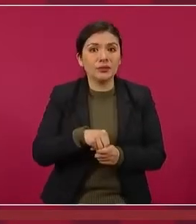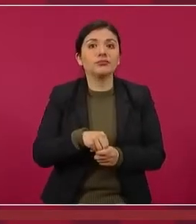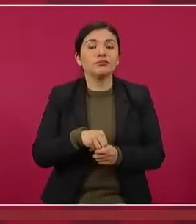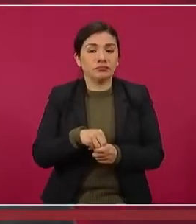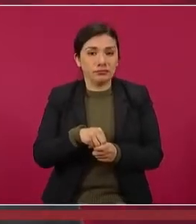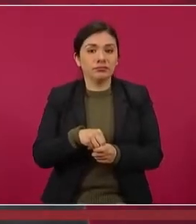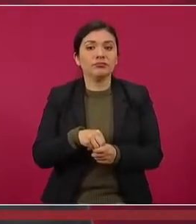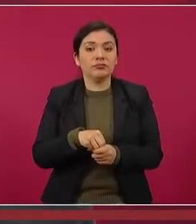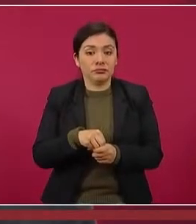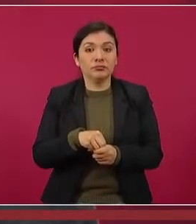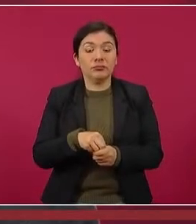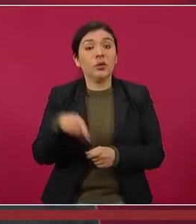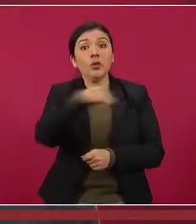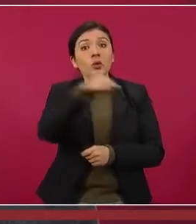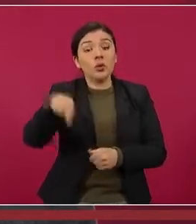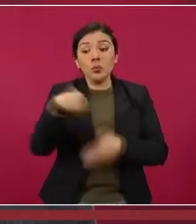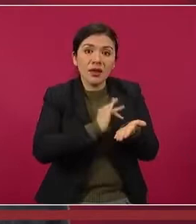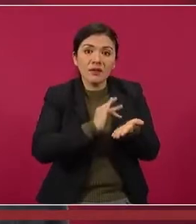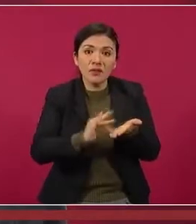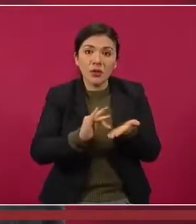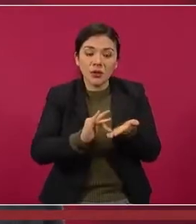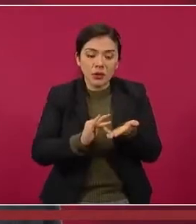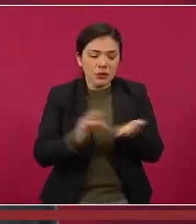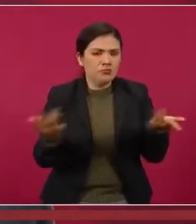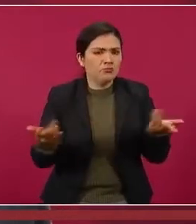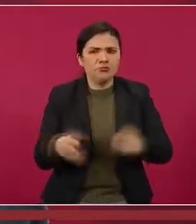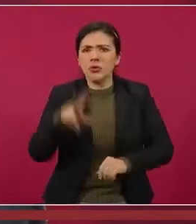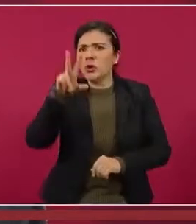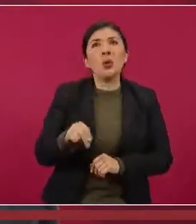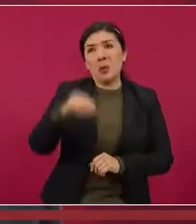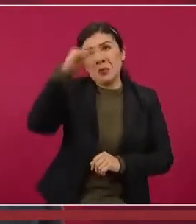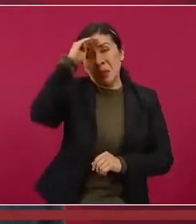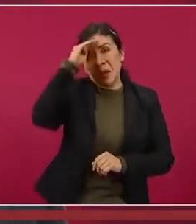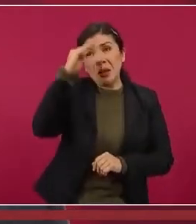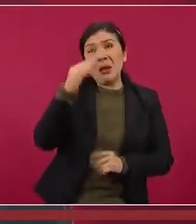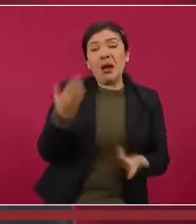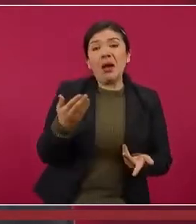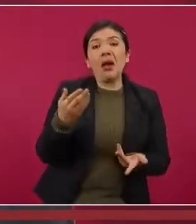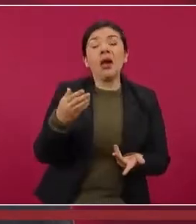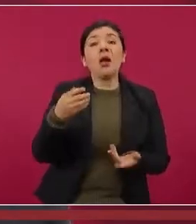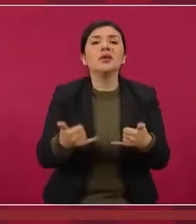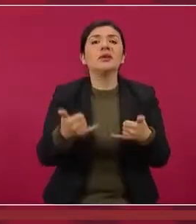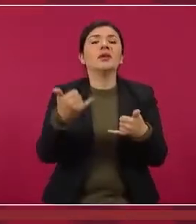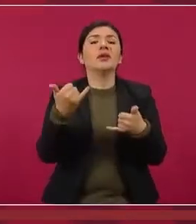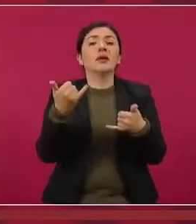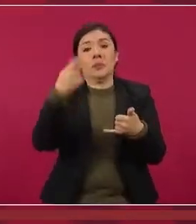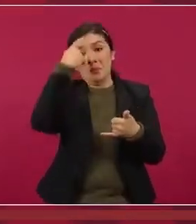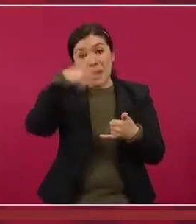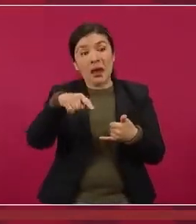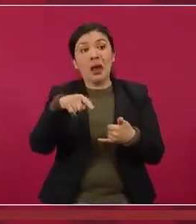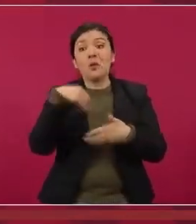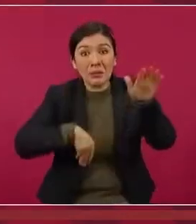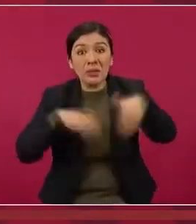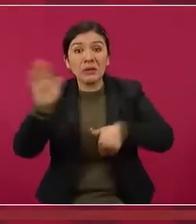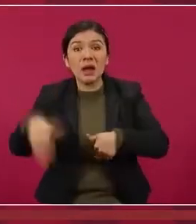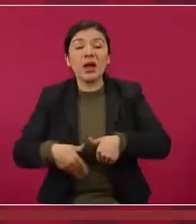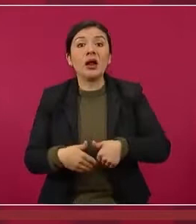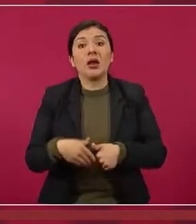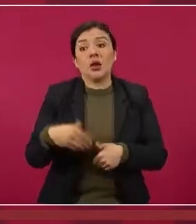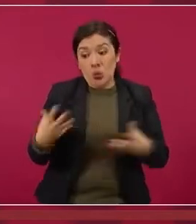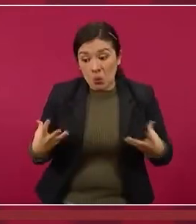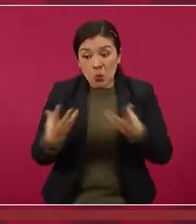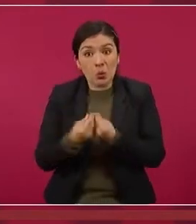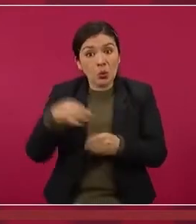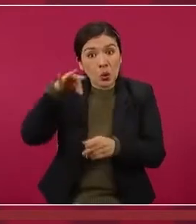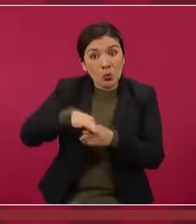se va a votar por teléfono, no se admite que les llamen para reunirse y votar